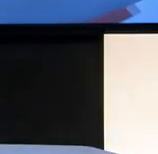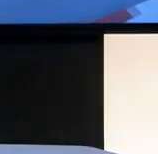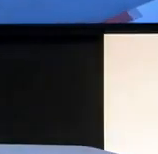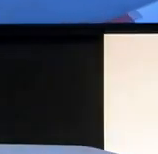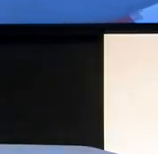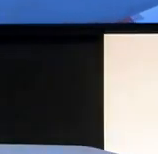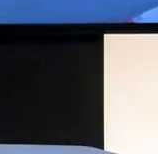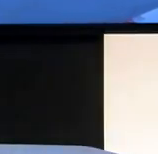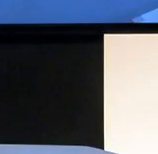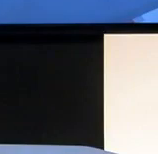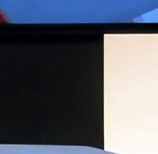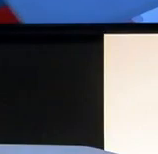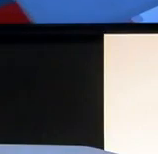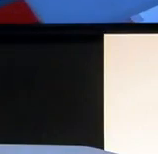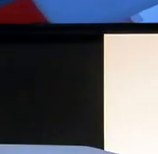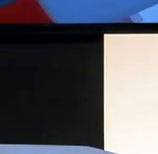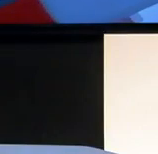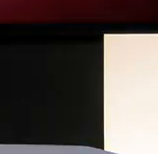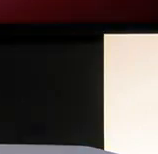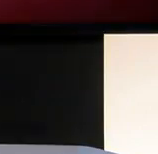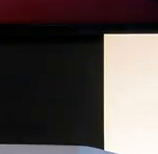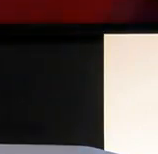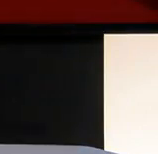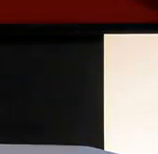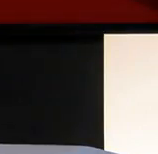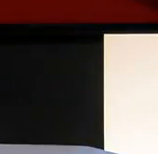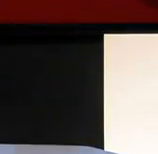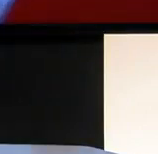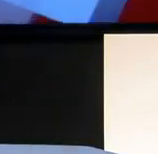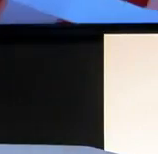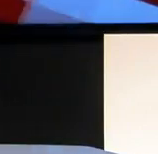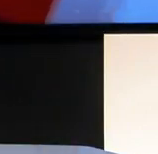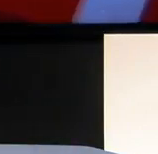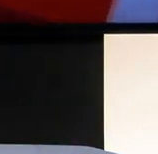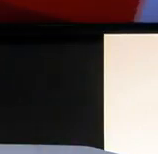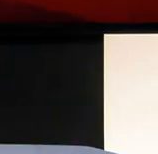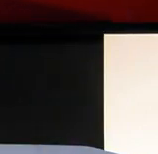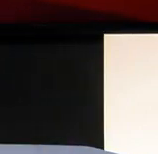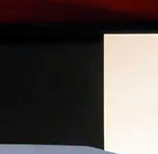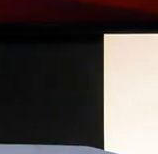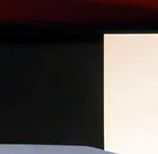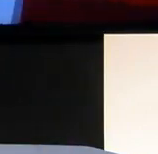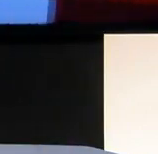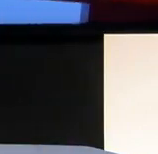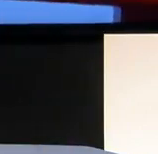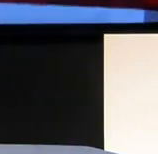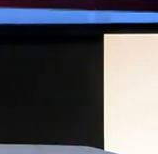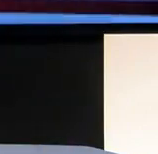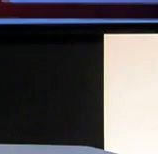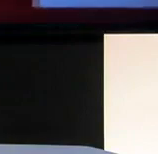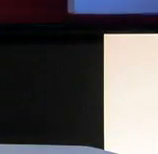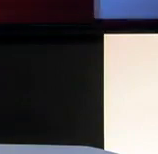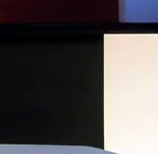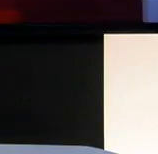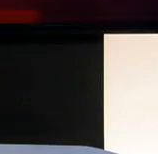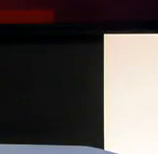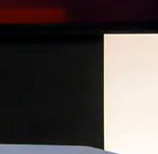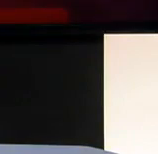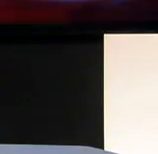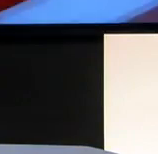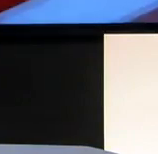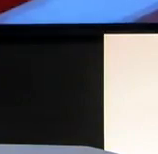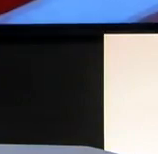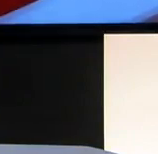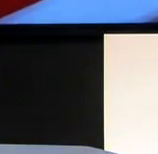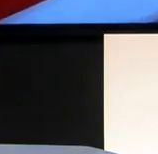Edelmiro Franco, corresponsal de Notimex allá en Colombia, lo tenemos listo para que nos dé su informe y su reporte